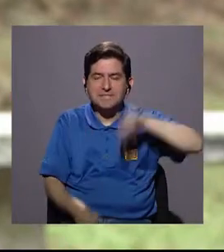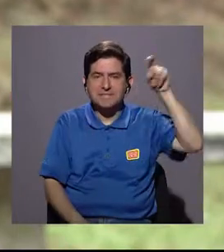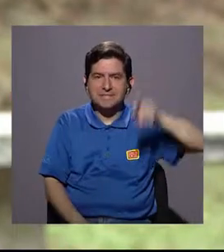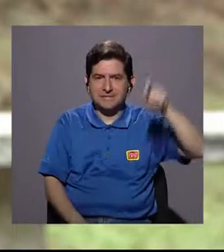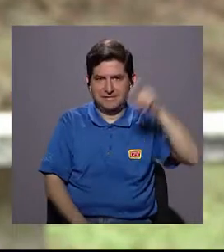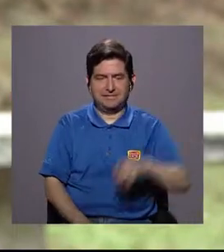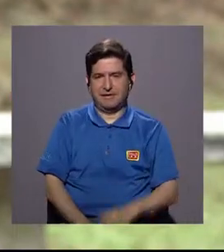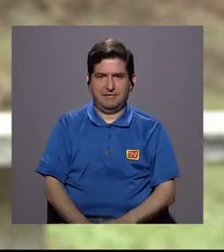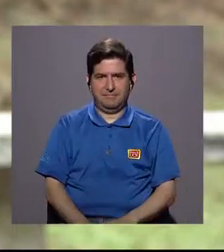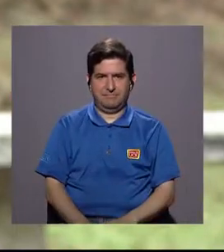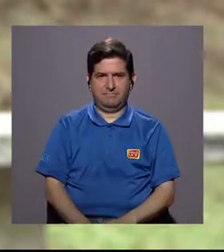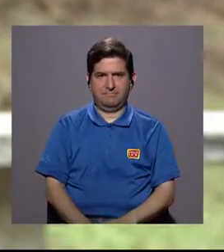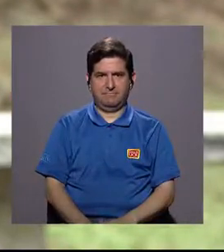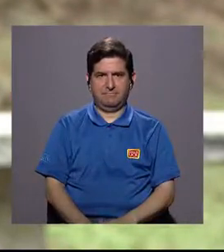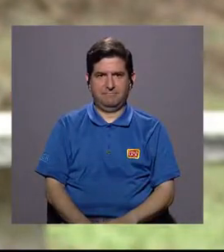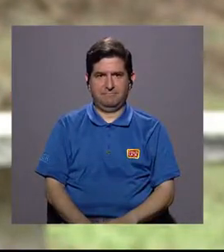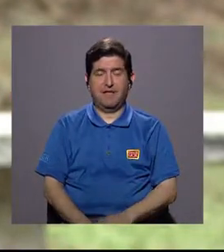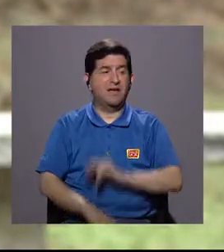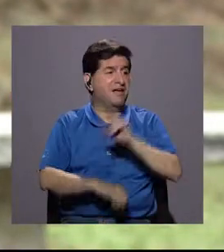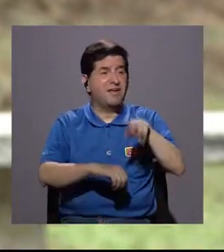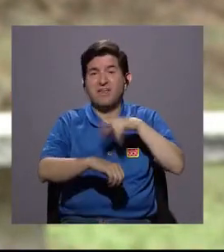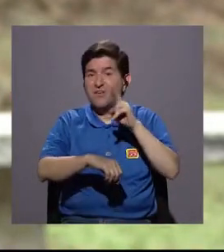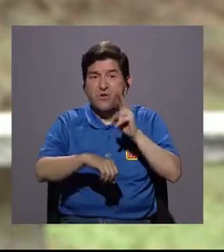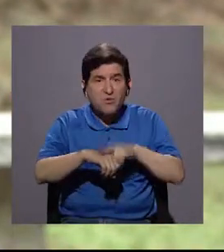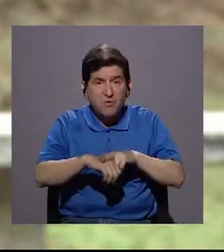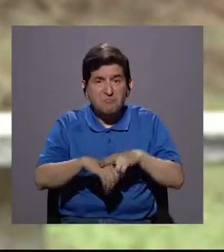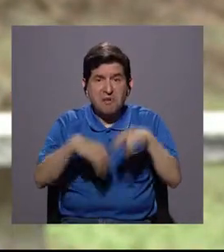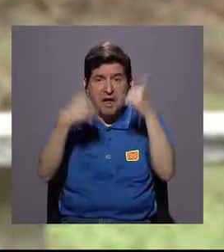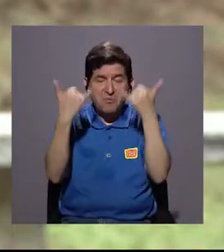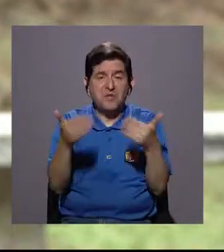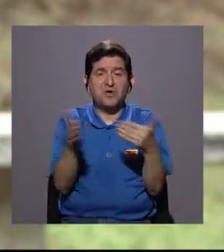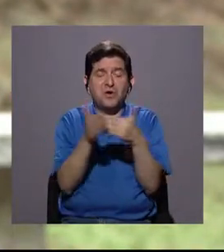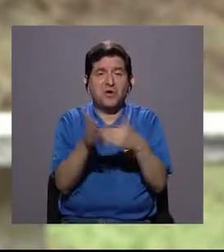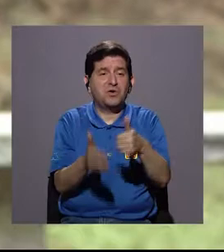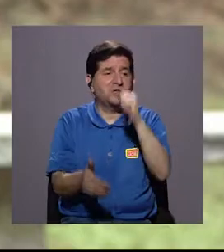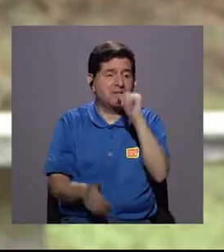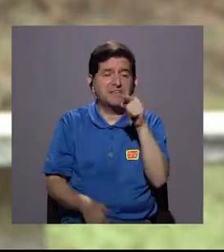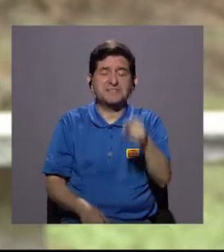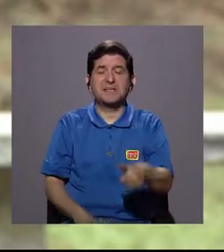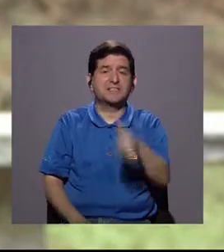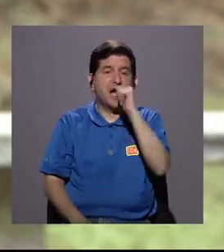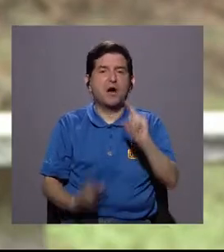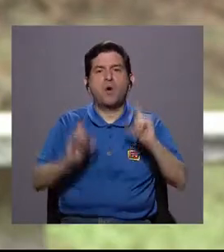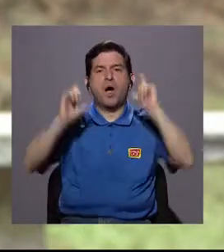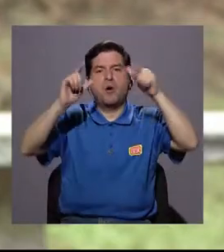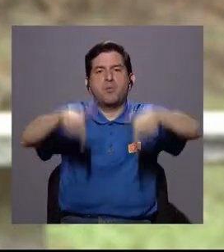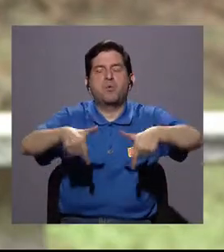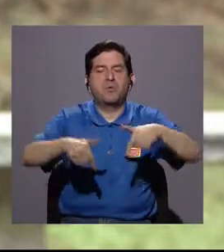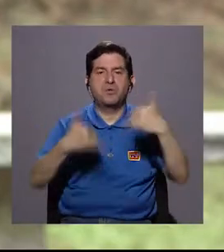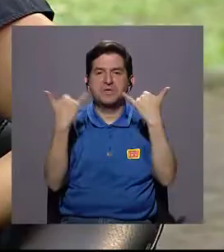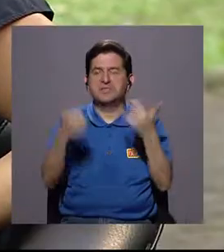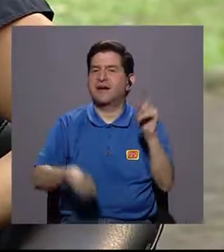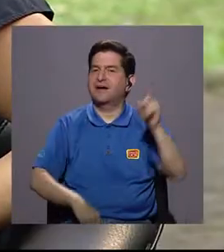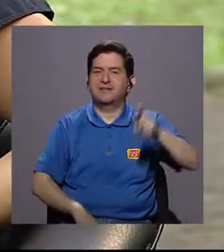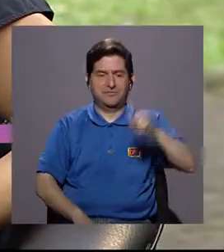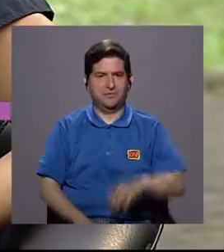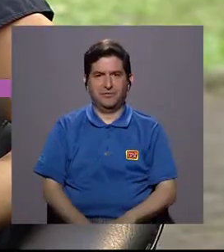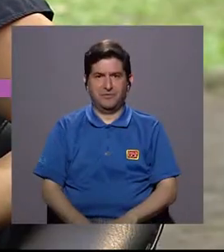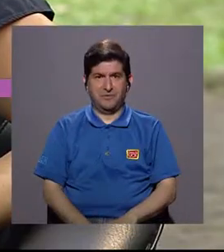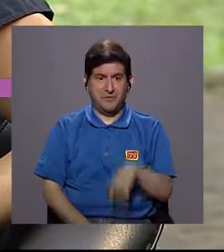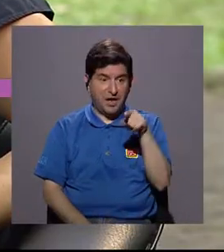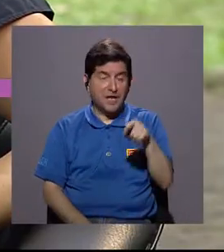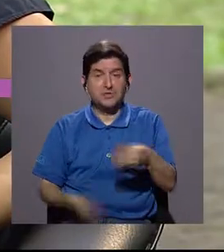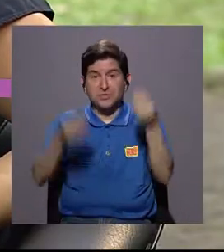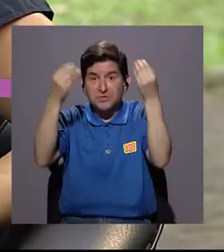necesitamos y es típico que cuando ya regresa el agua, entonces aquella agua la botamos, porque ya no la necesitamos. Entonces, realmente